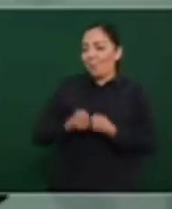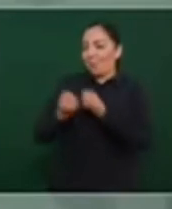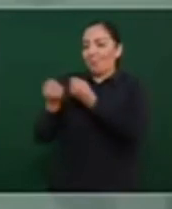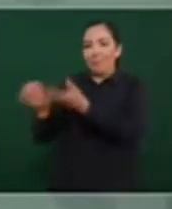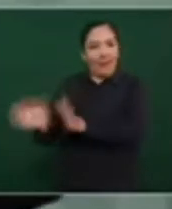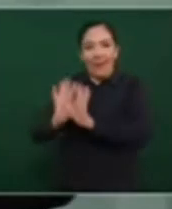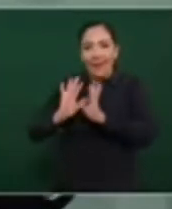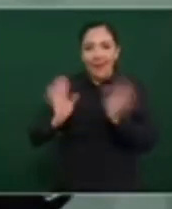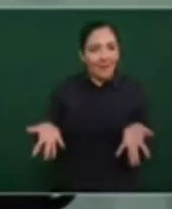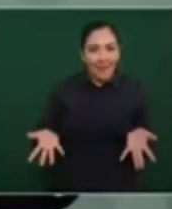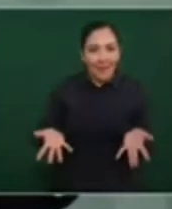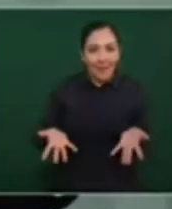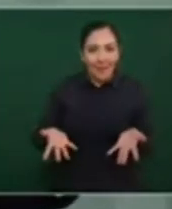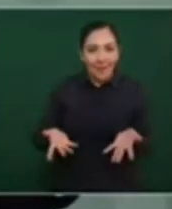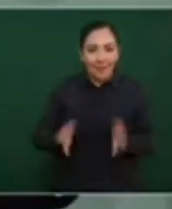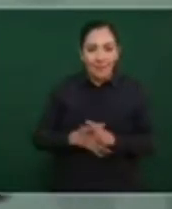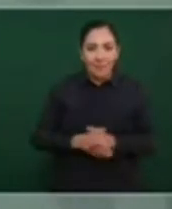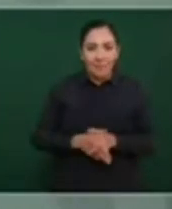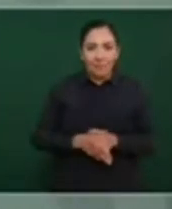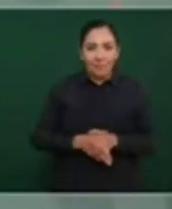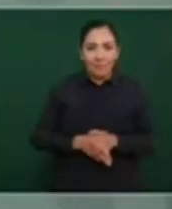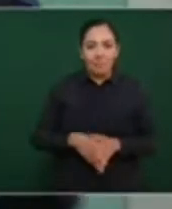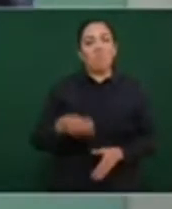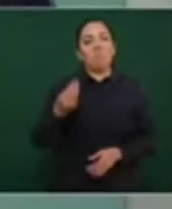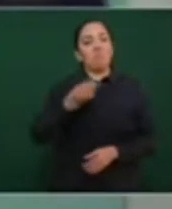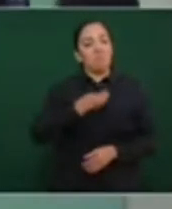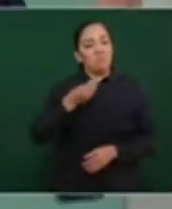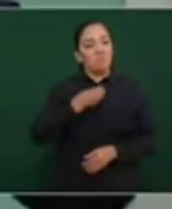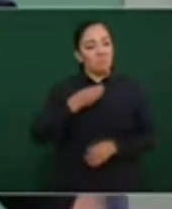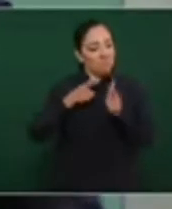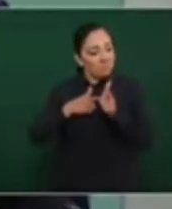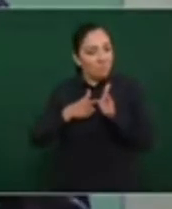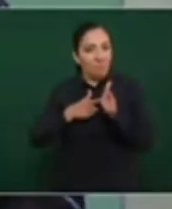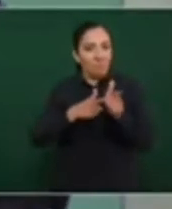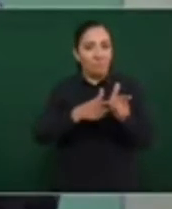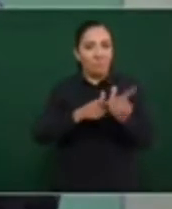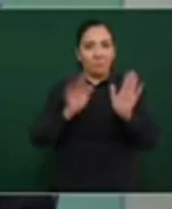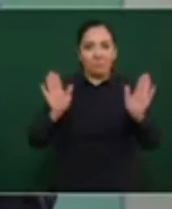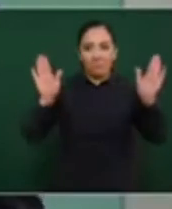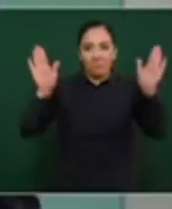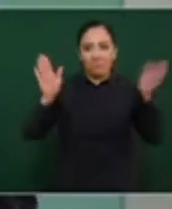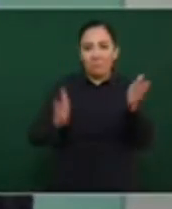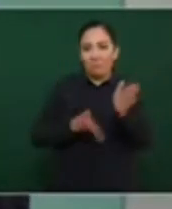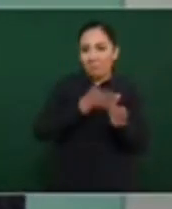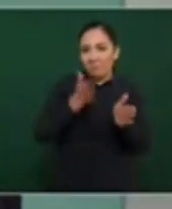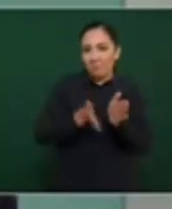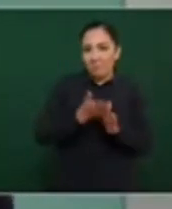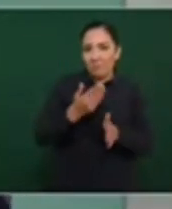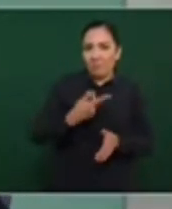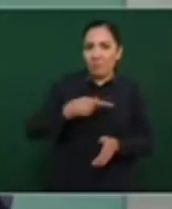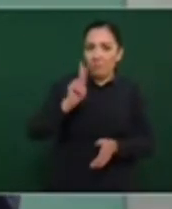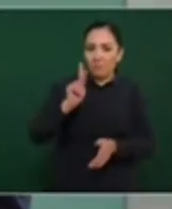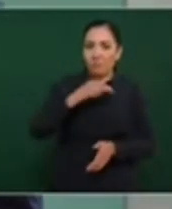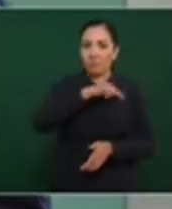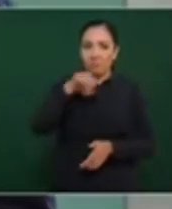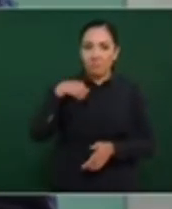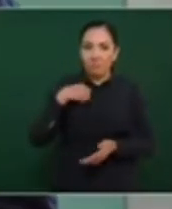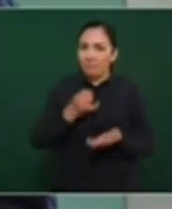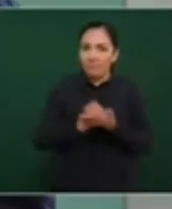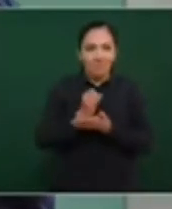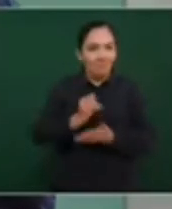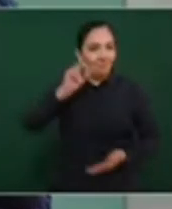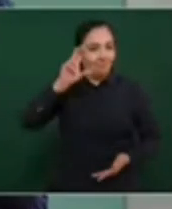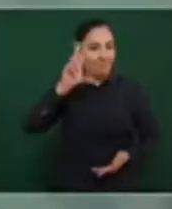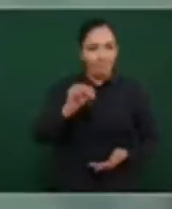a quedar de otra, que íbamos a tener que continuar con esa obra. Y tomamos la decisión de decir no,